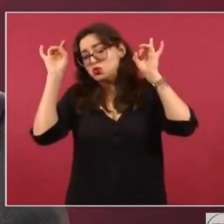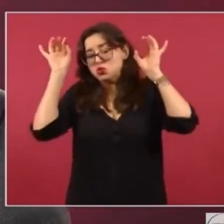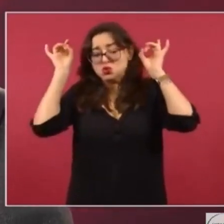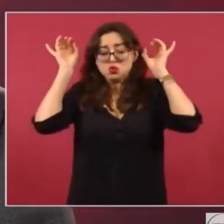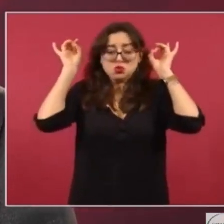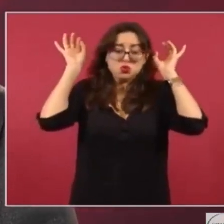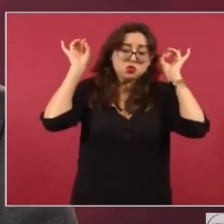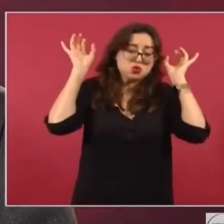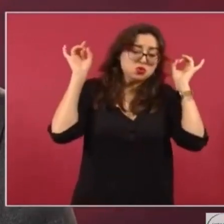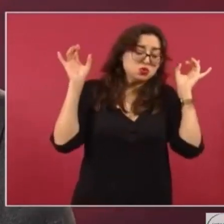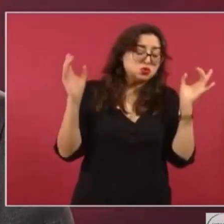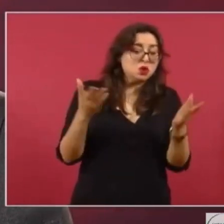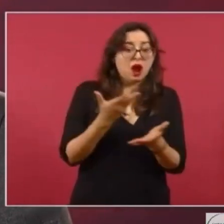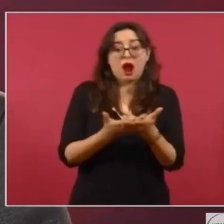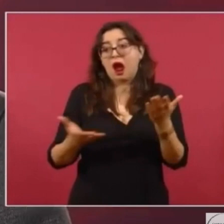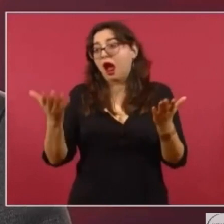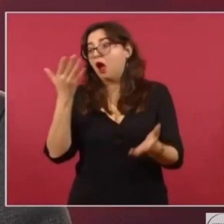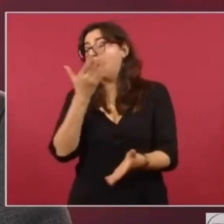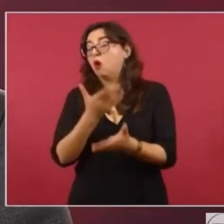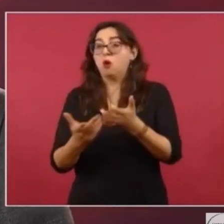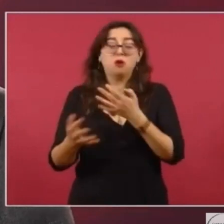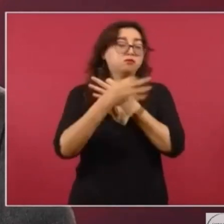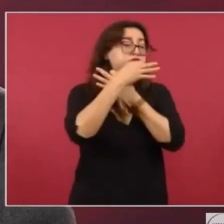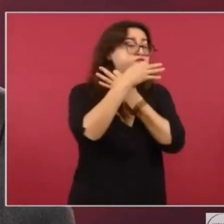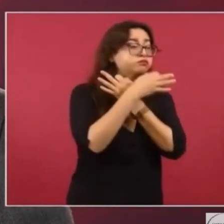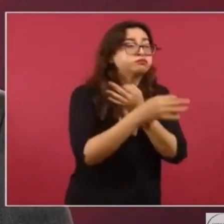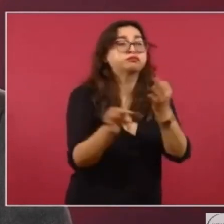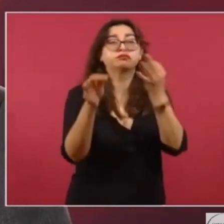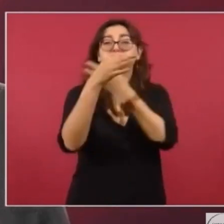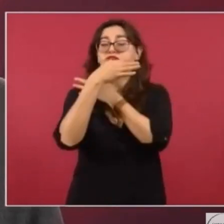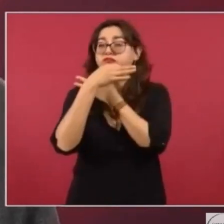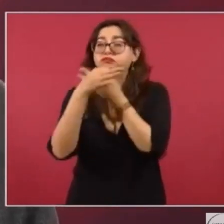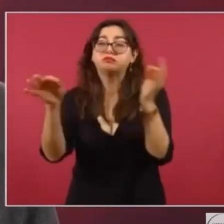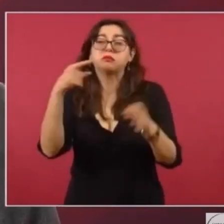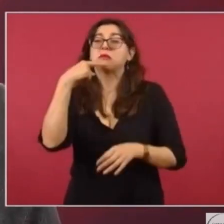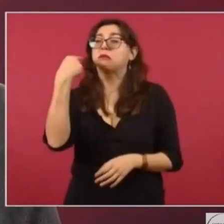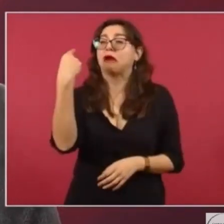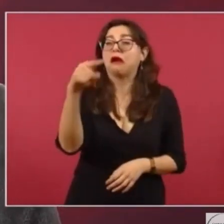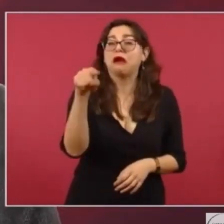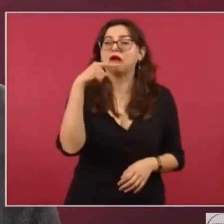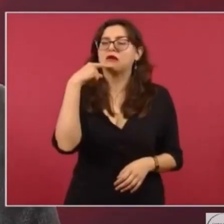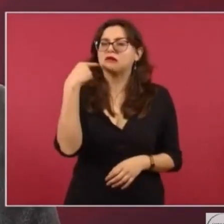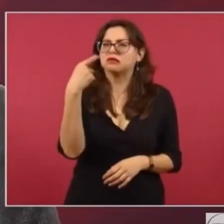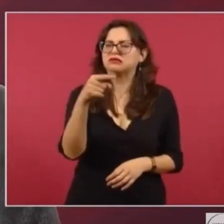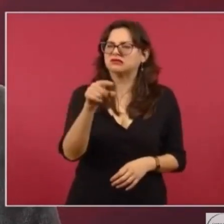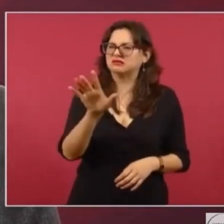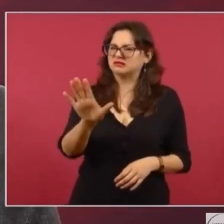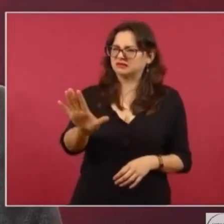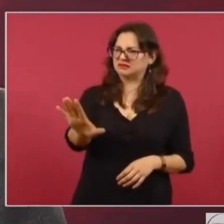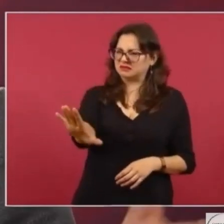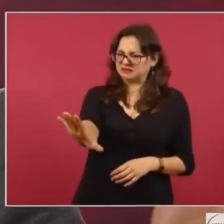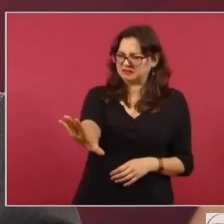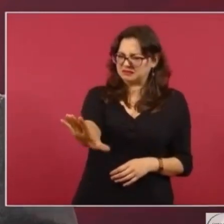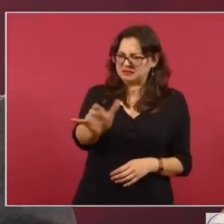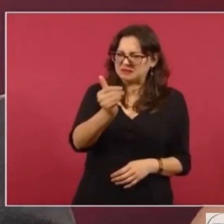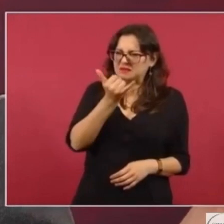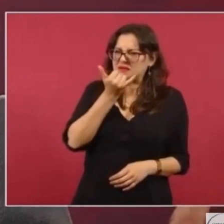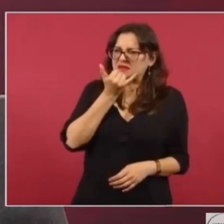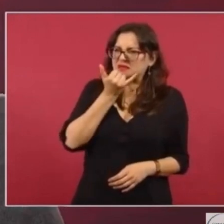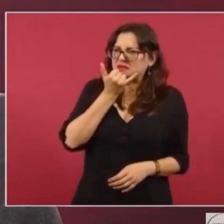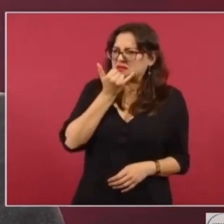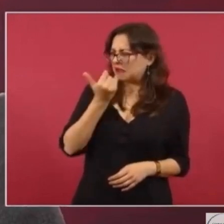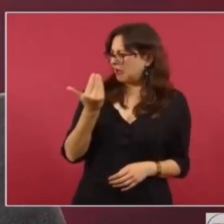proceso electoral. ¿Cuándo han protestado por los fraudes?